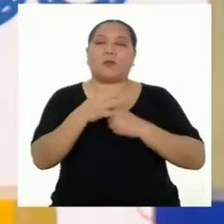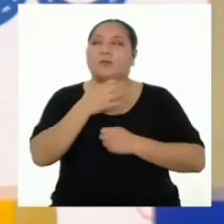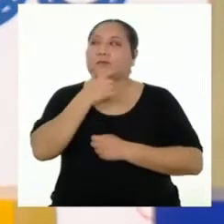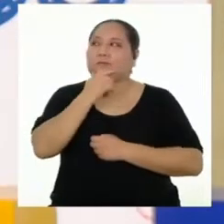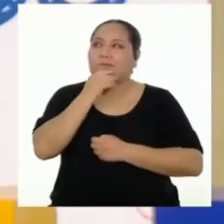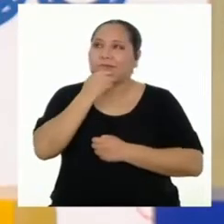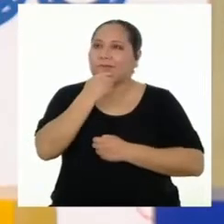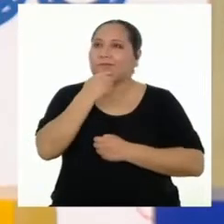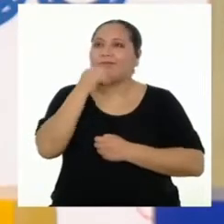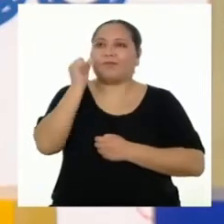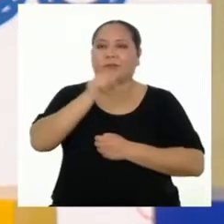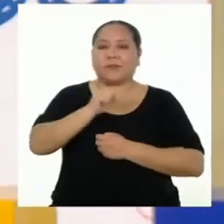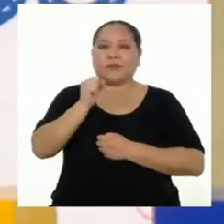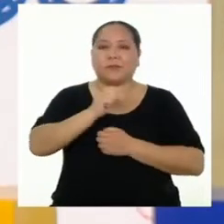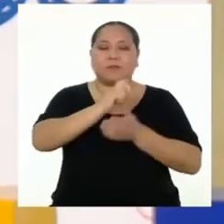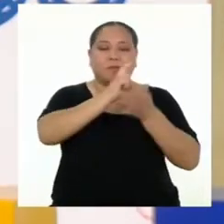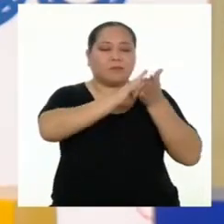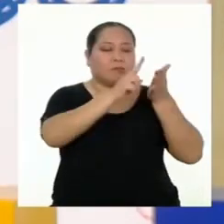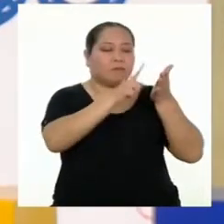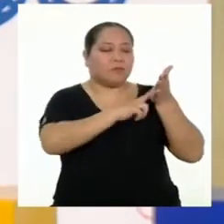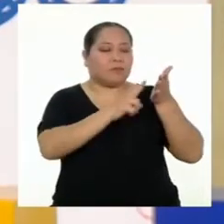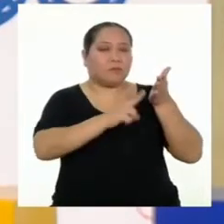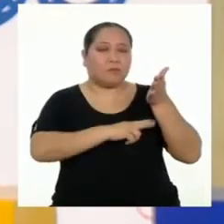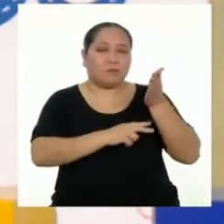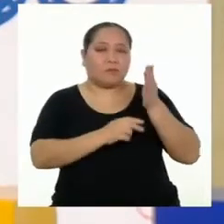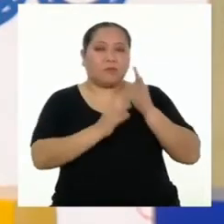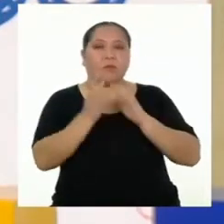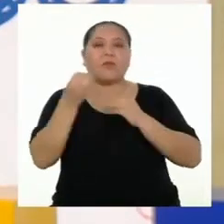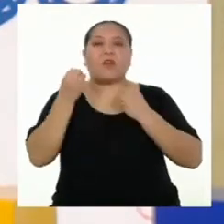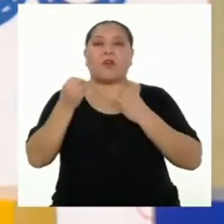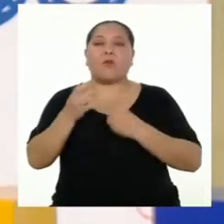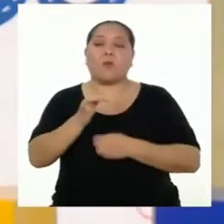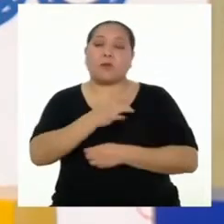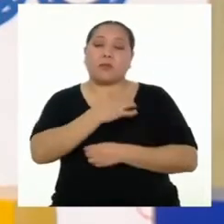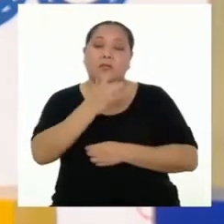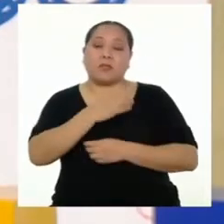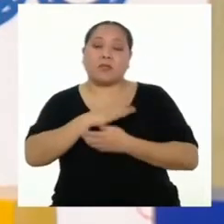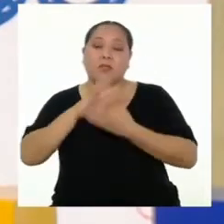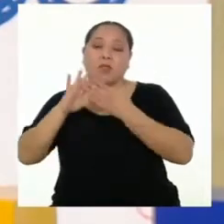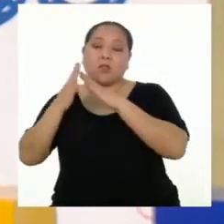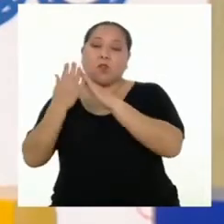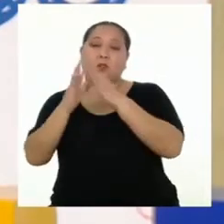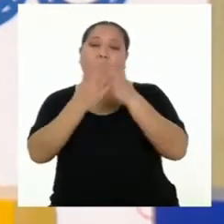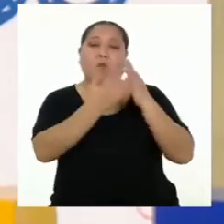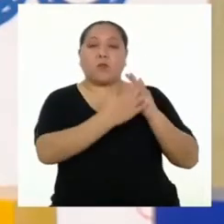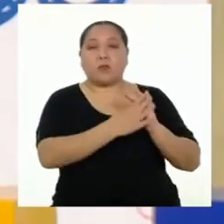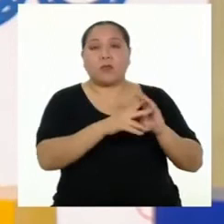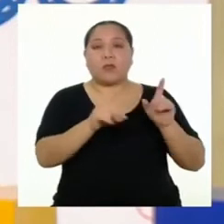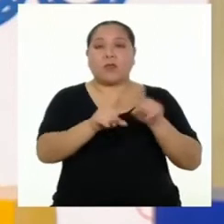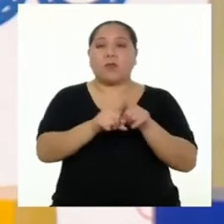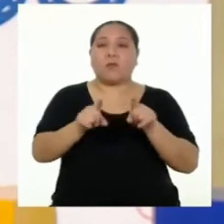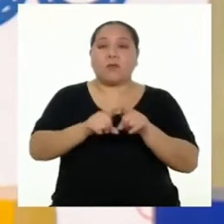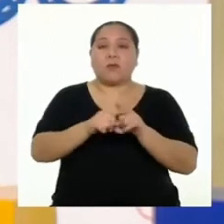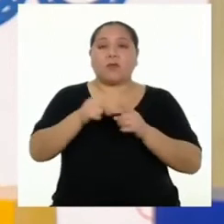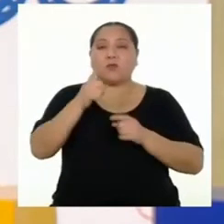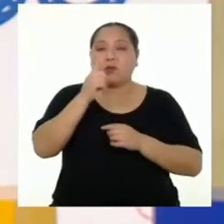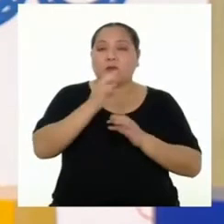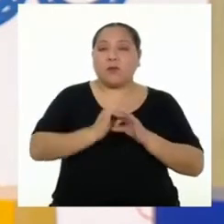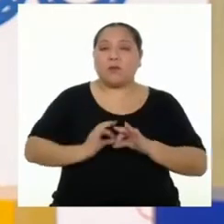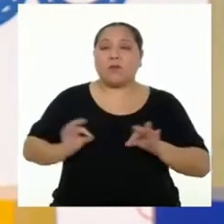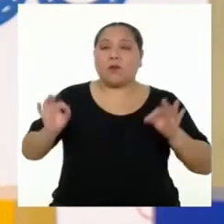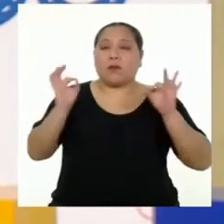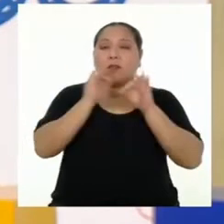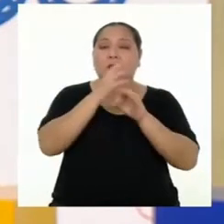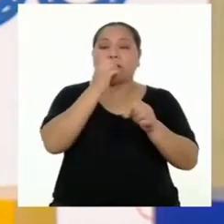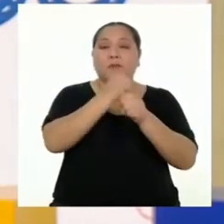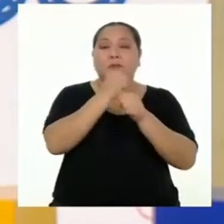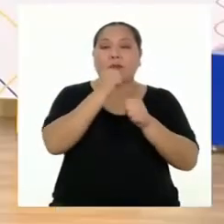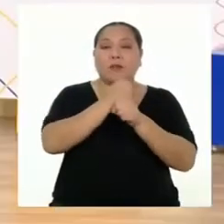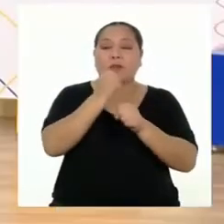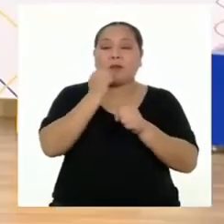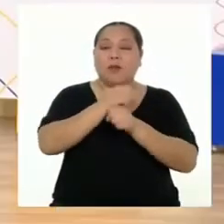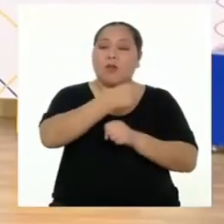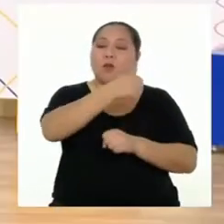sea de paso, la lectura sobre el sentido de comunidad también es una fuente para trabajar los productos de las otras áreas, ¿no?